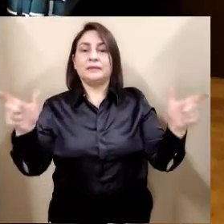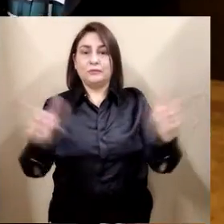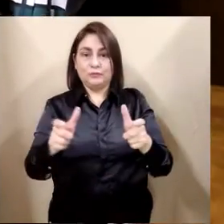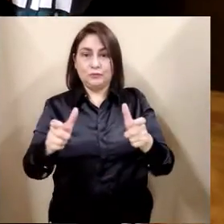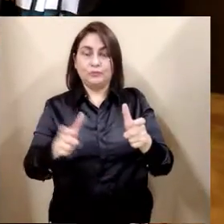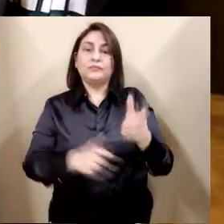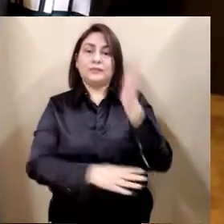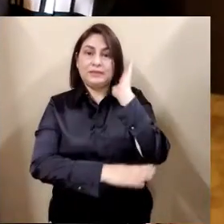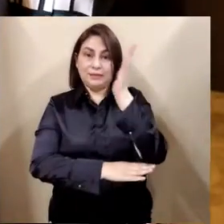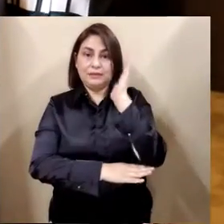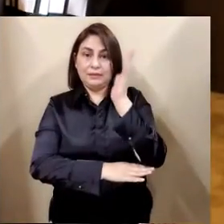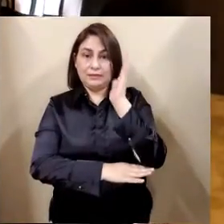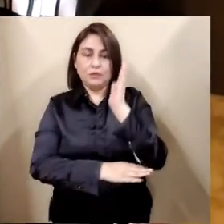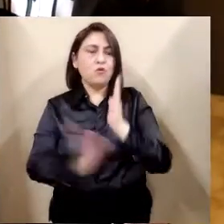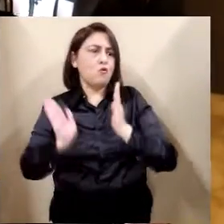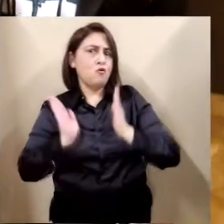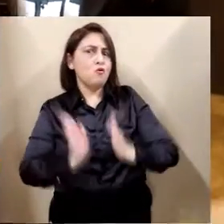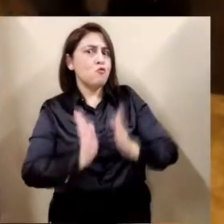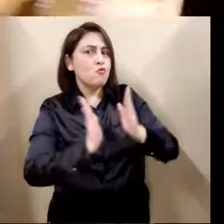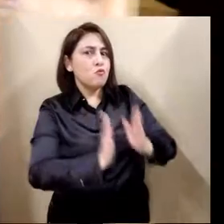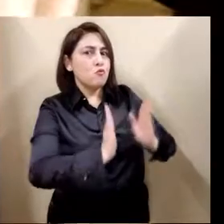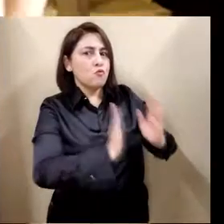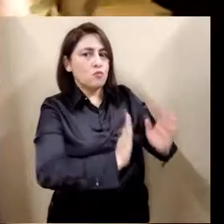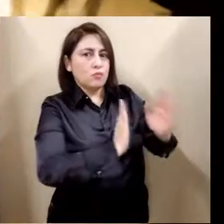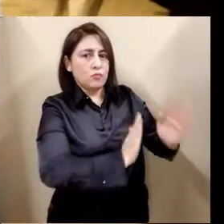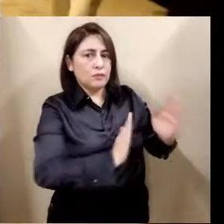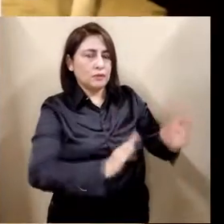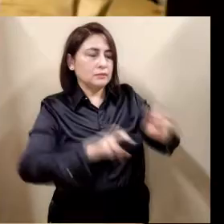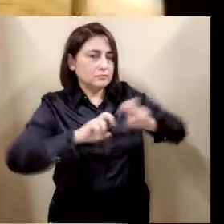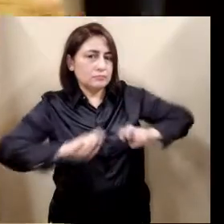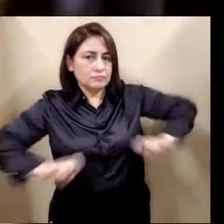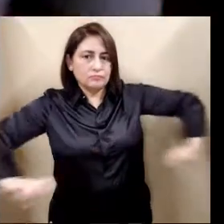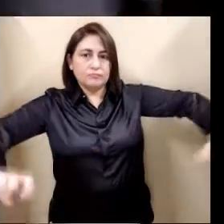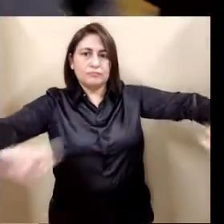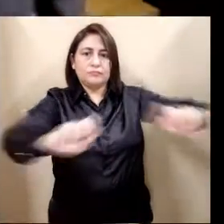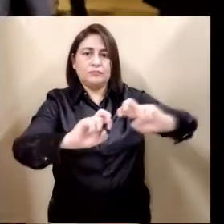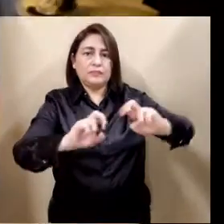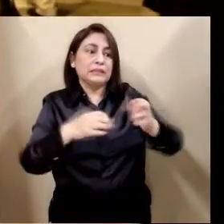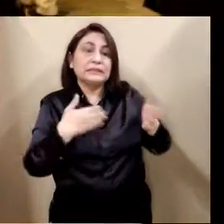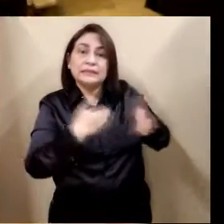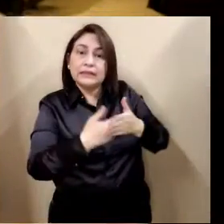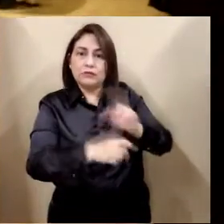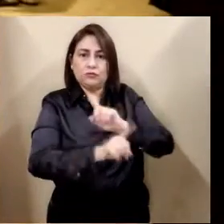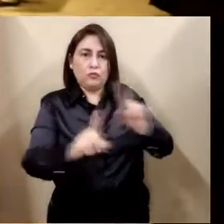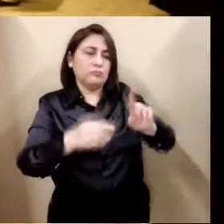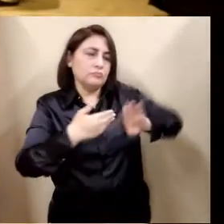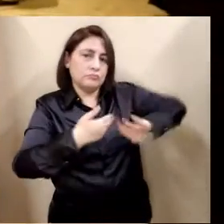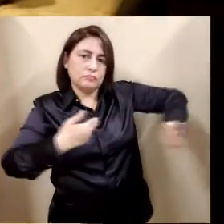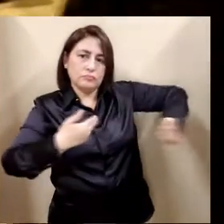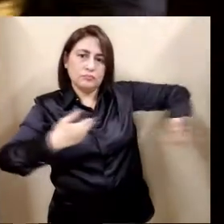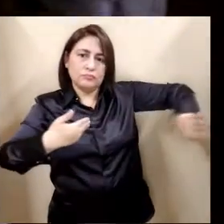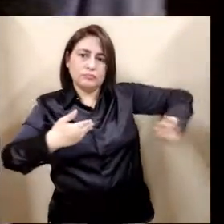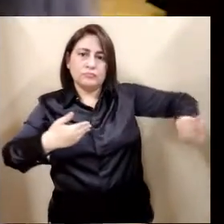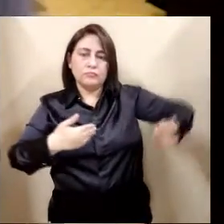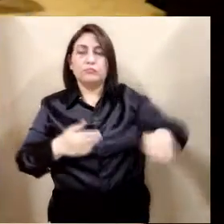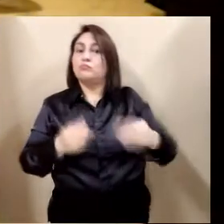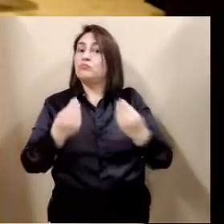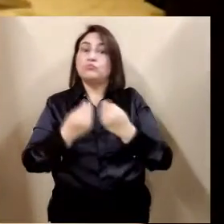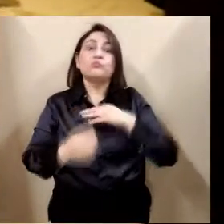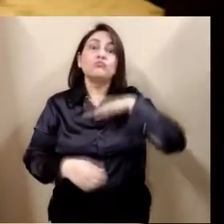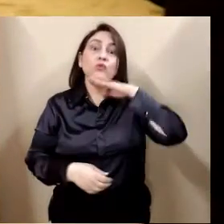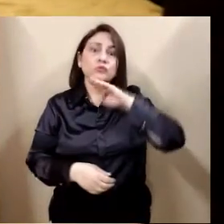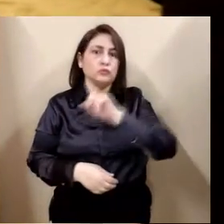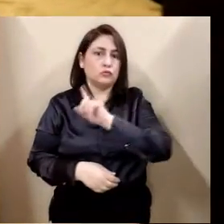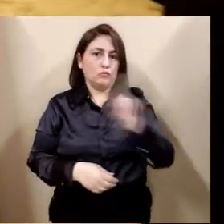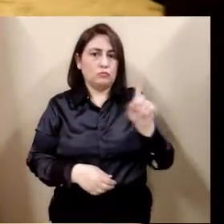conferencias se da en forma ordenada y se ocupan las sillas de derecha a izquierda, sin aglomeración